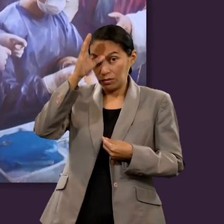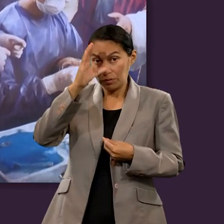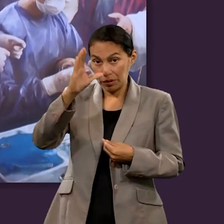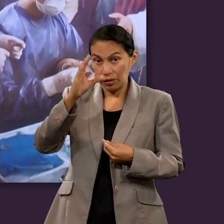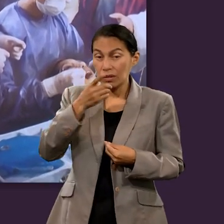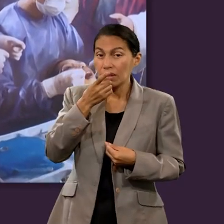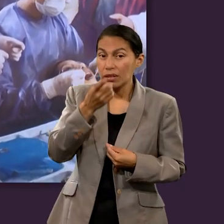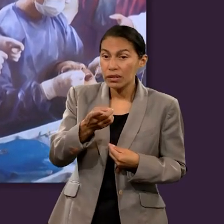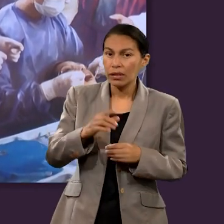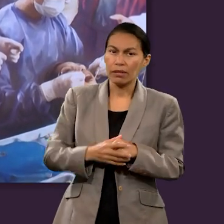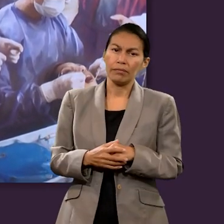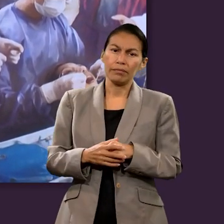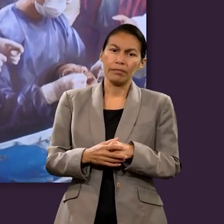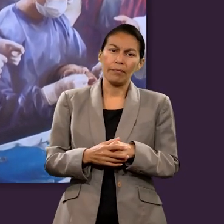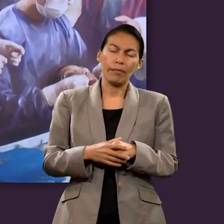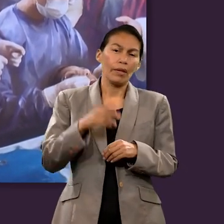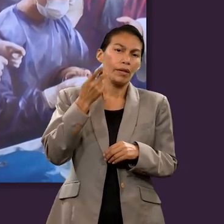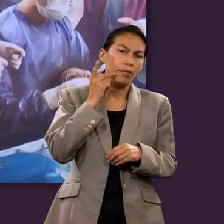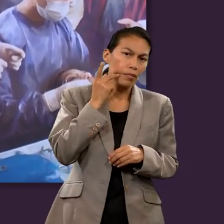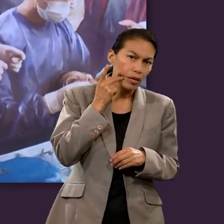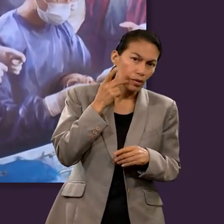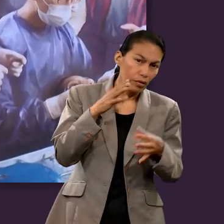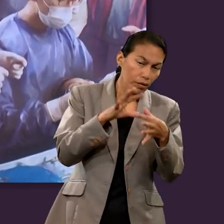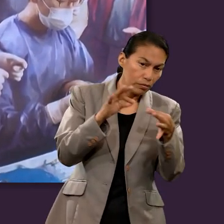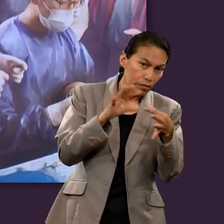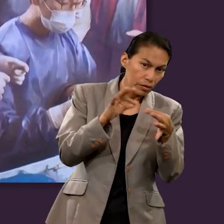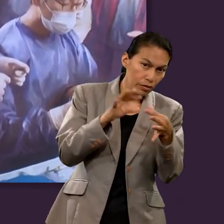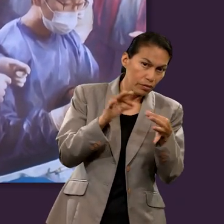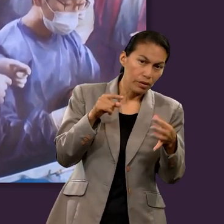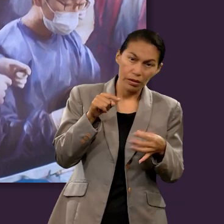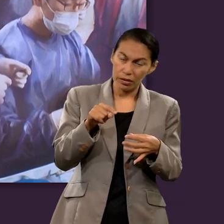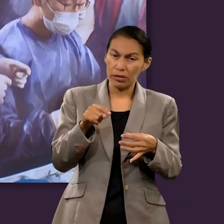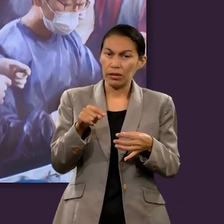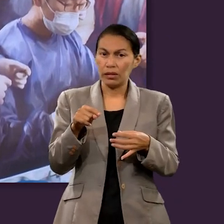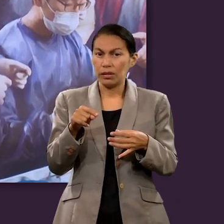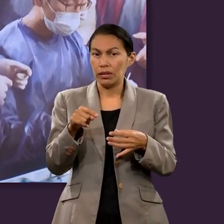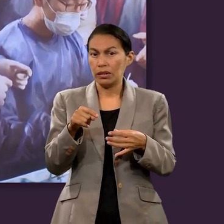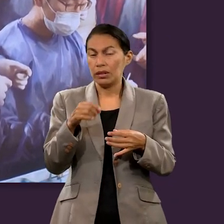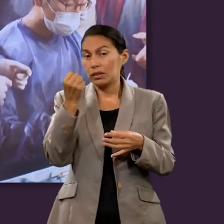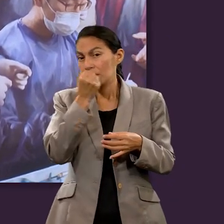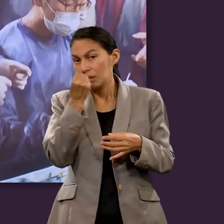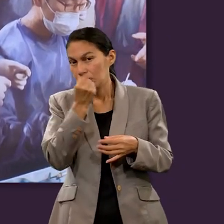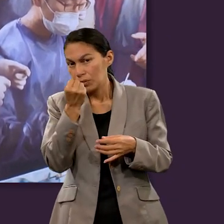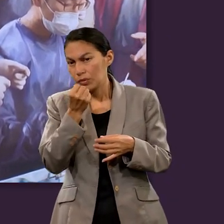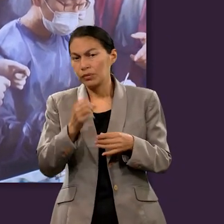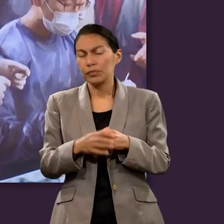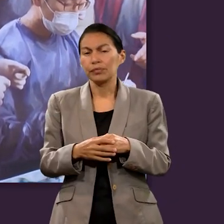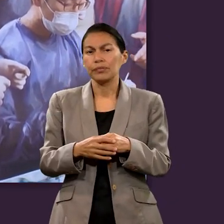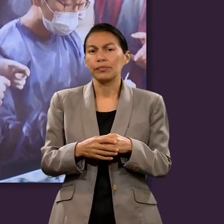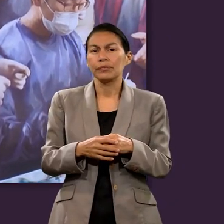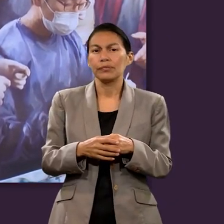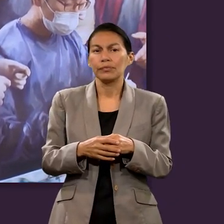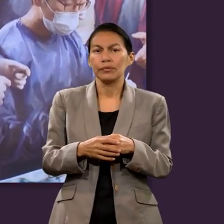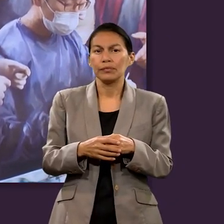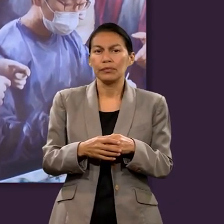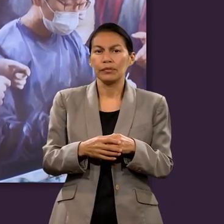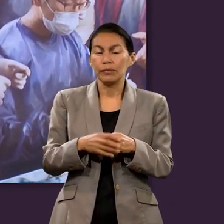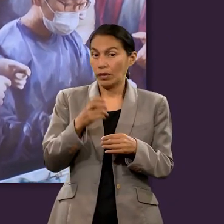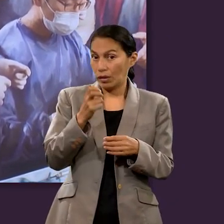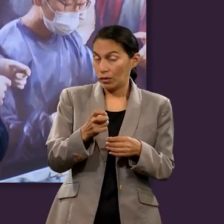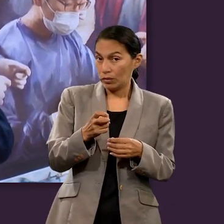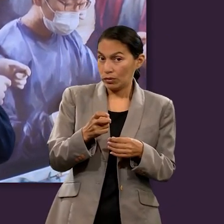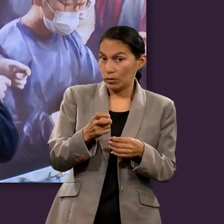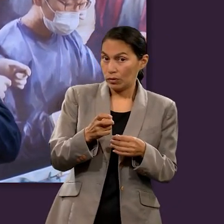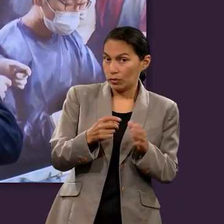decía Ciprián es muy yatinado la narrativa que usó Pedro en esta que es prácticamente un sermón no